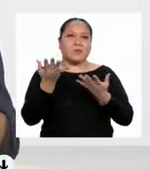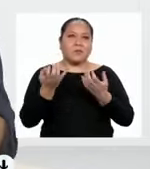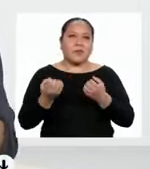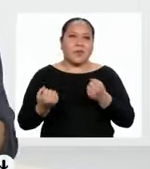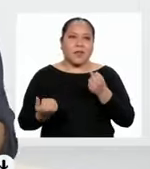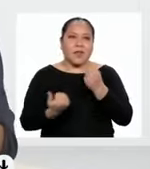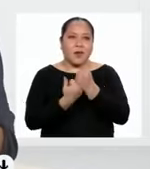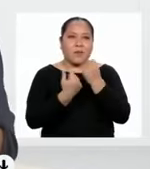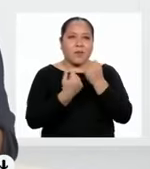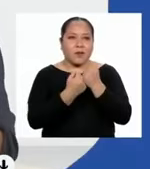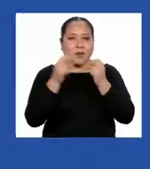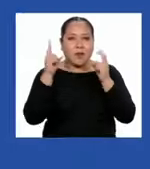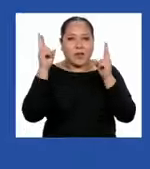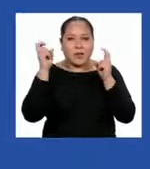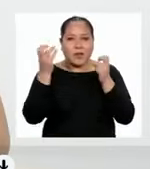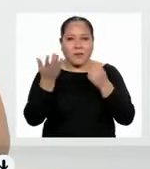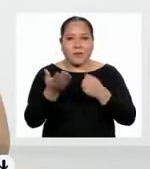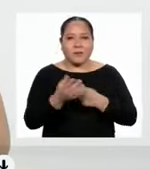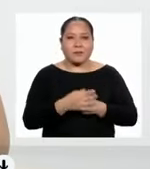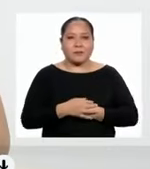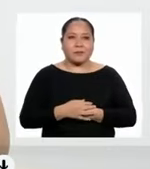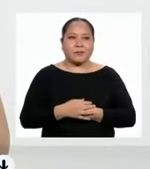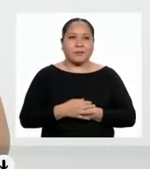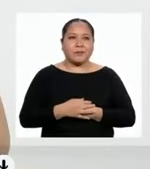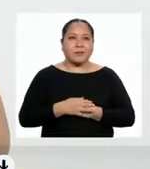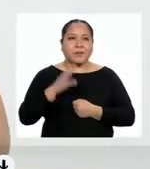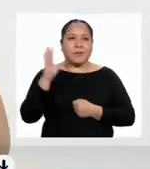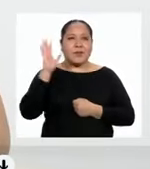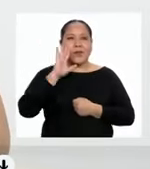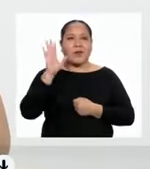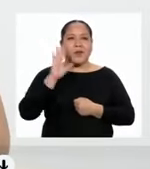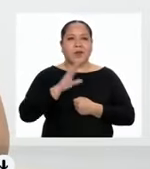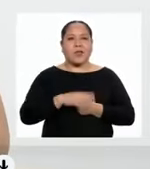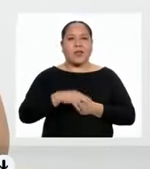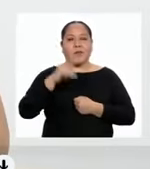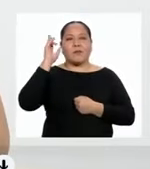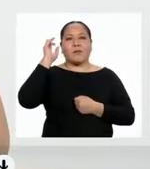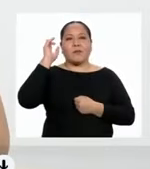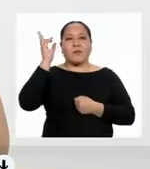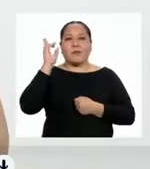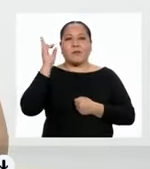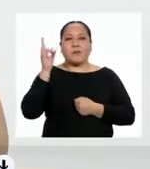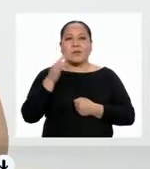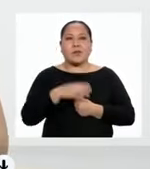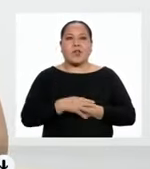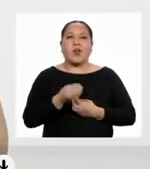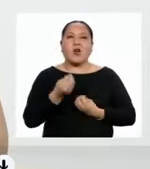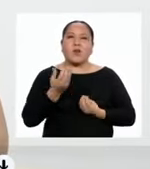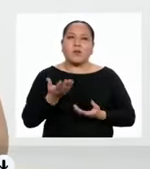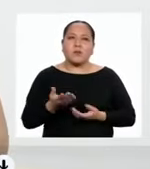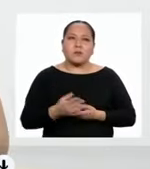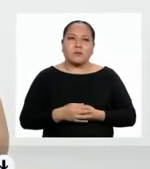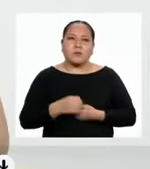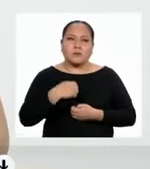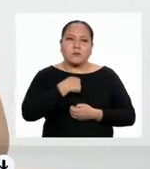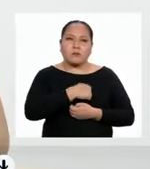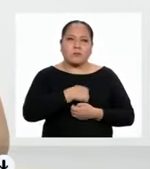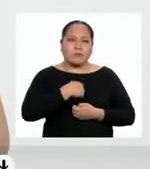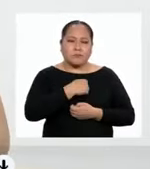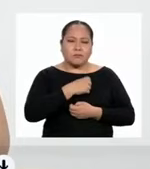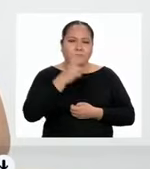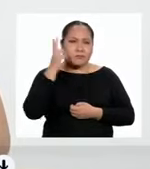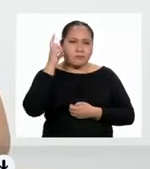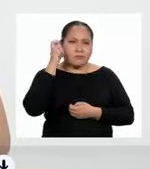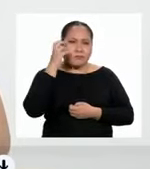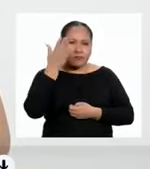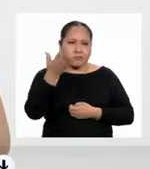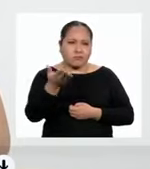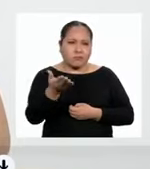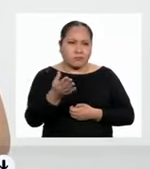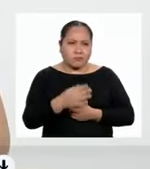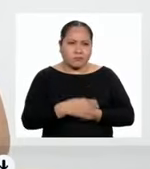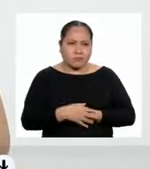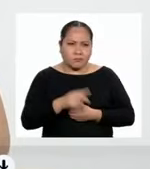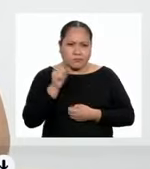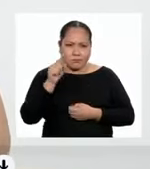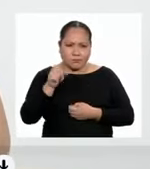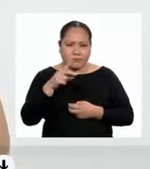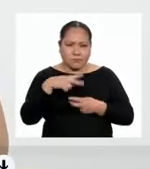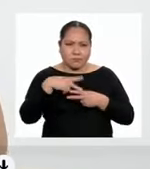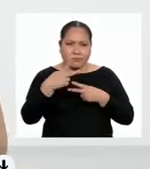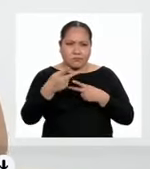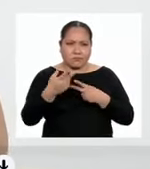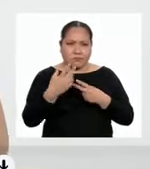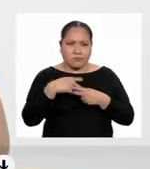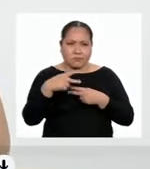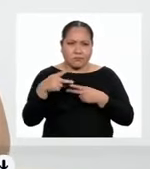aportar al tema. Hola, Jonathan. Profesora, ¿cómo están? Qué lástima lo que acabas de contar, amigo, de lo ocurrido en tu